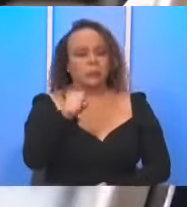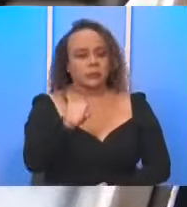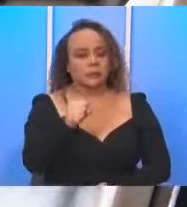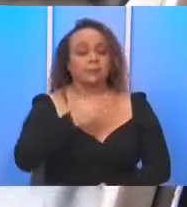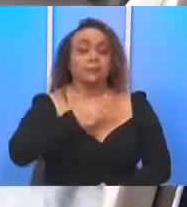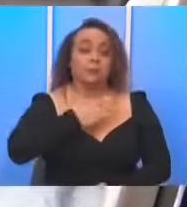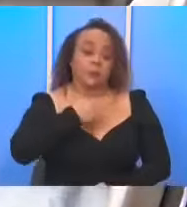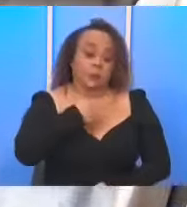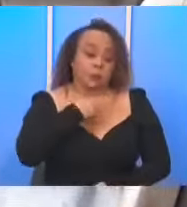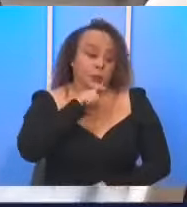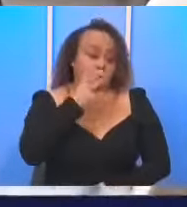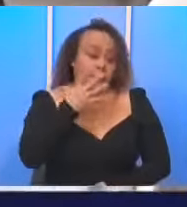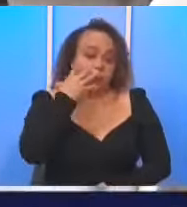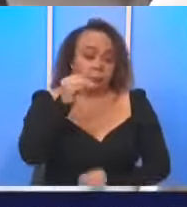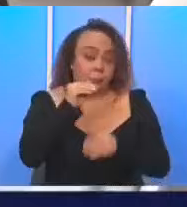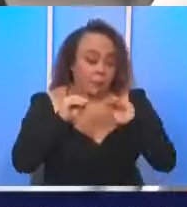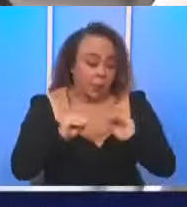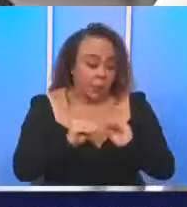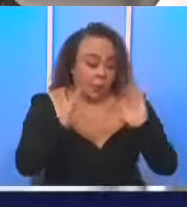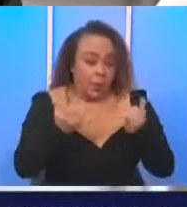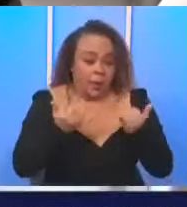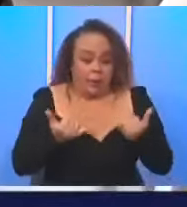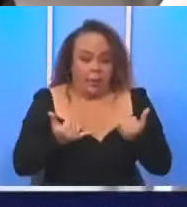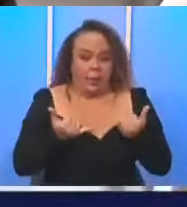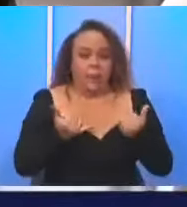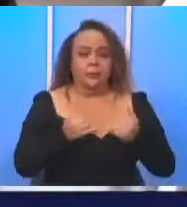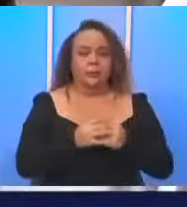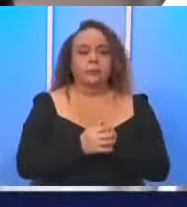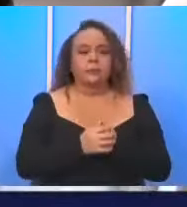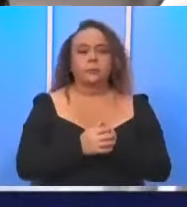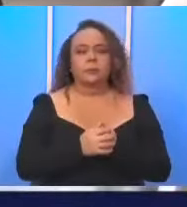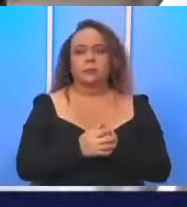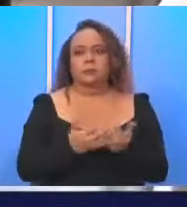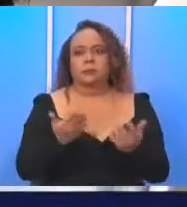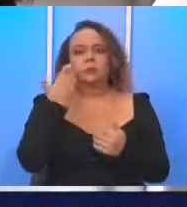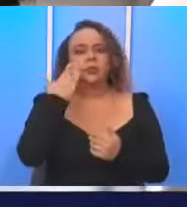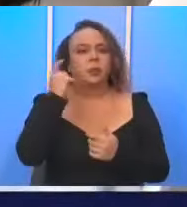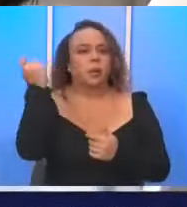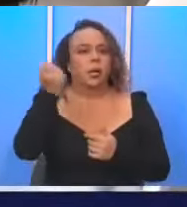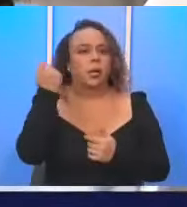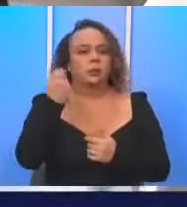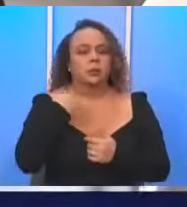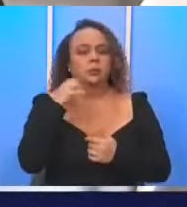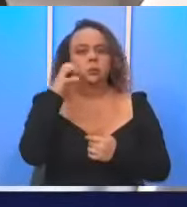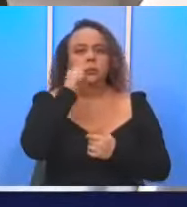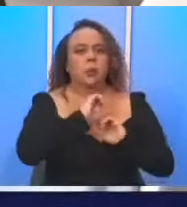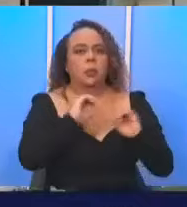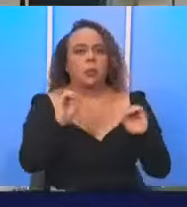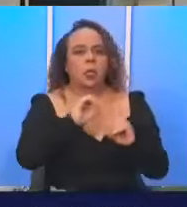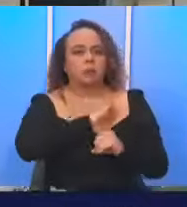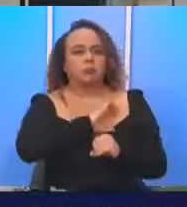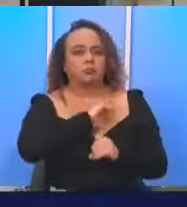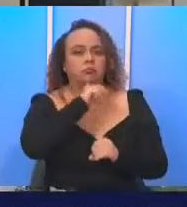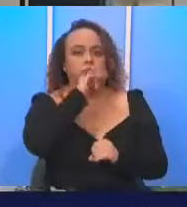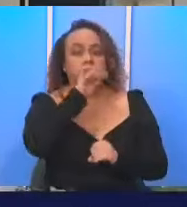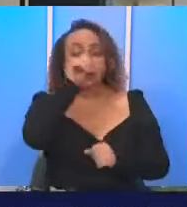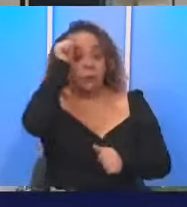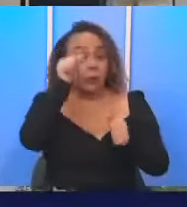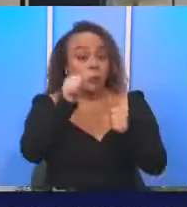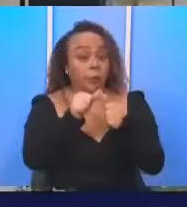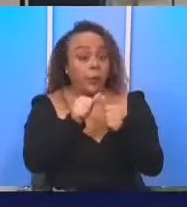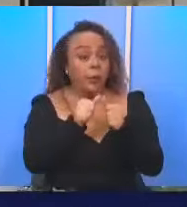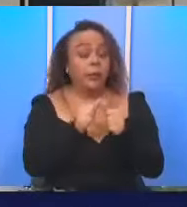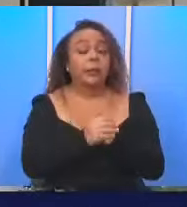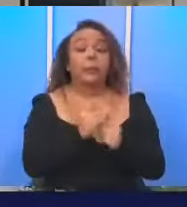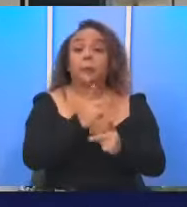yo a me ha tocado salir, digamos, de madrugada de aquí a... Que si, Guanacaste y no me ha tocado ningún oficial, ¿verdad? Recuerde tomar las